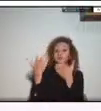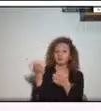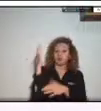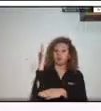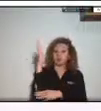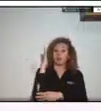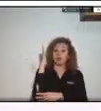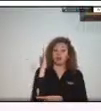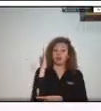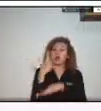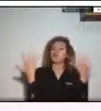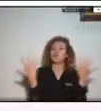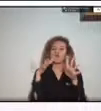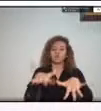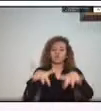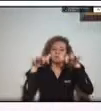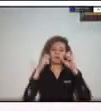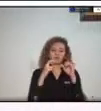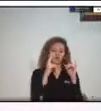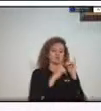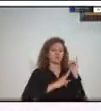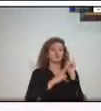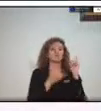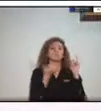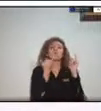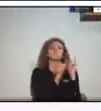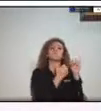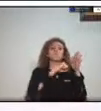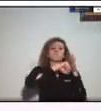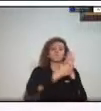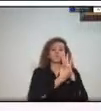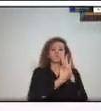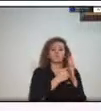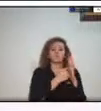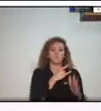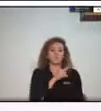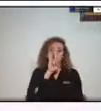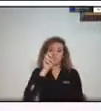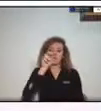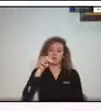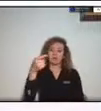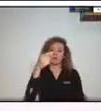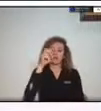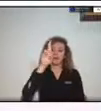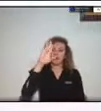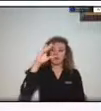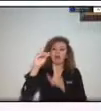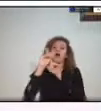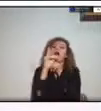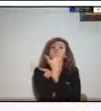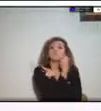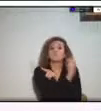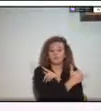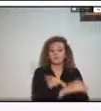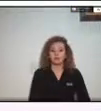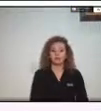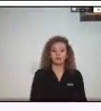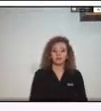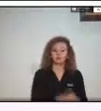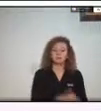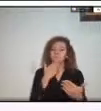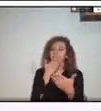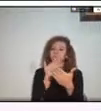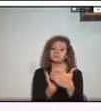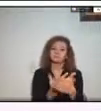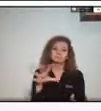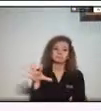compartido en el canal de youtube de la ONG RD muchísimas gracias la ONG RD les agradece